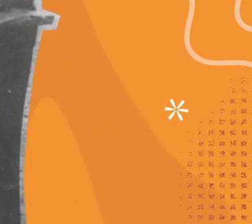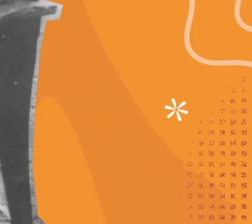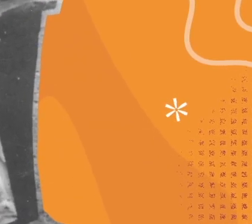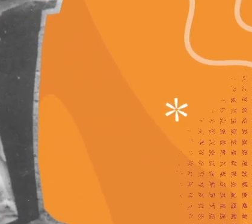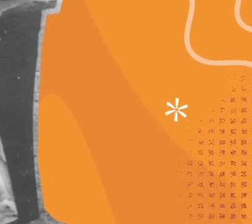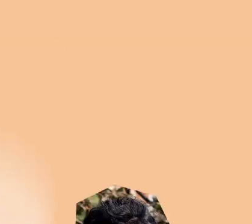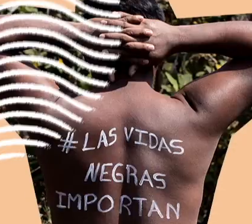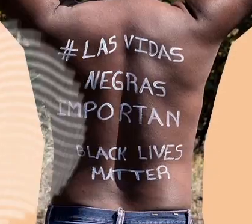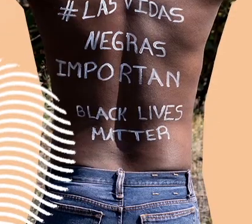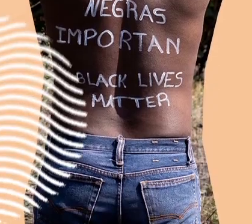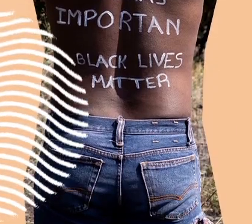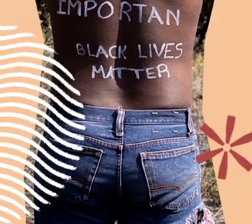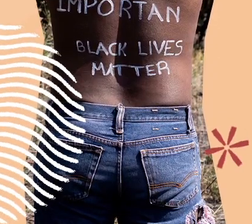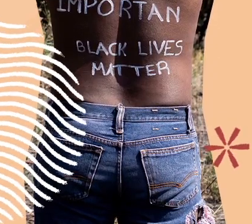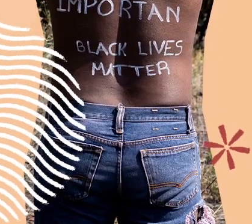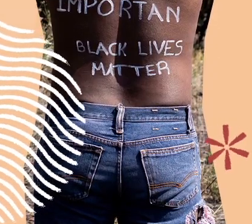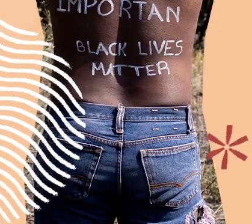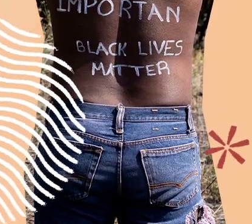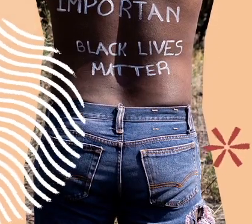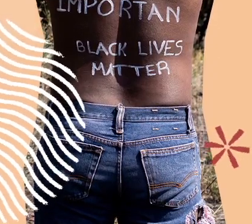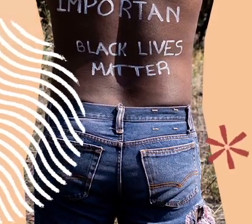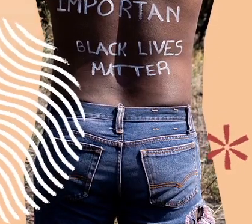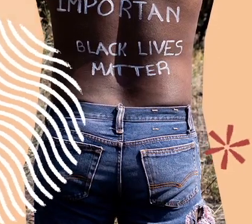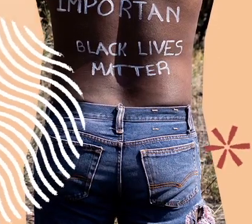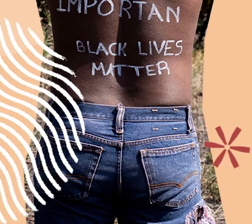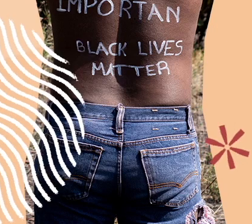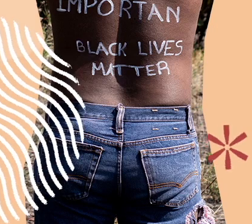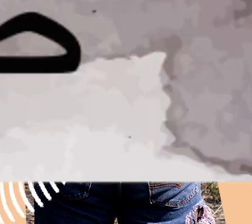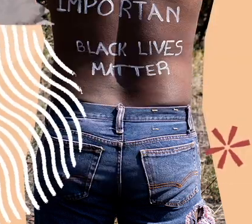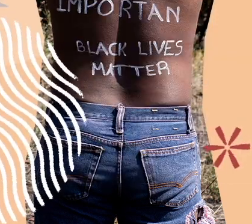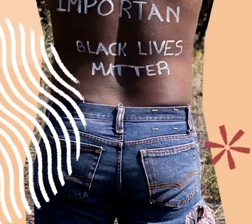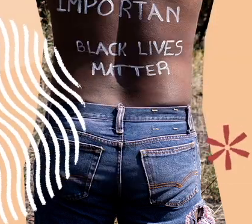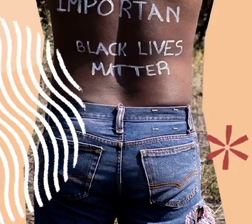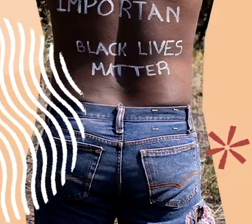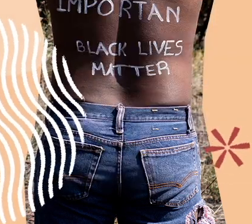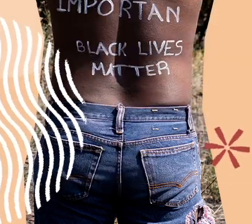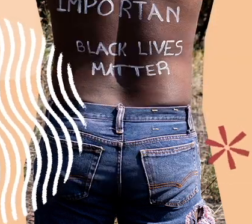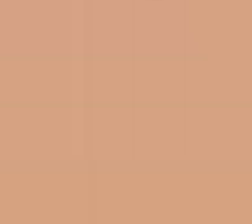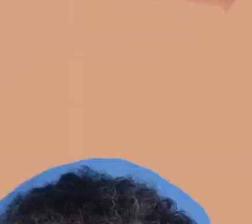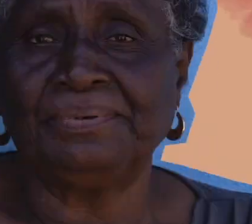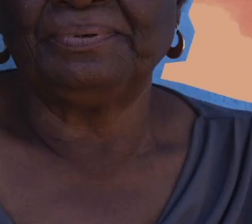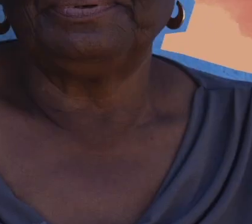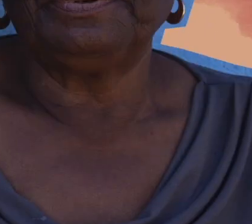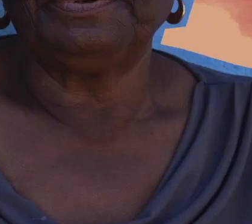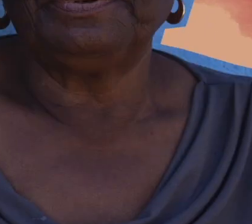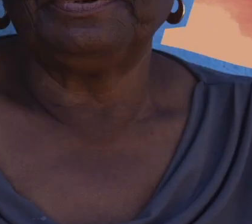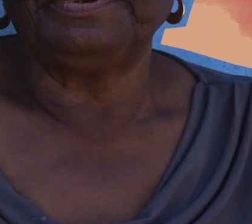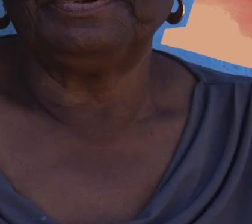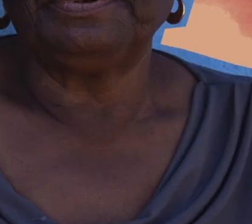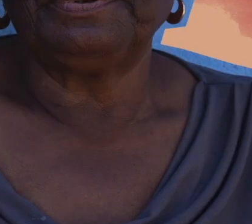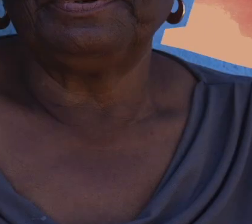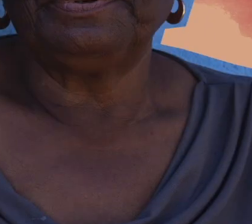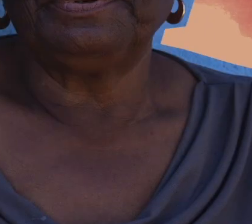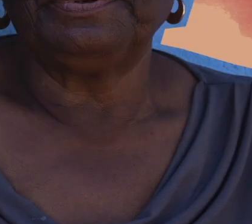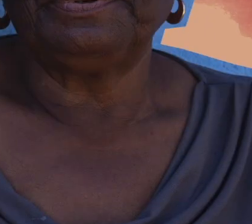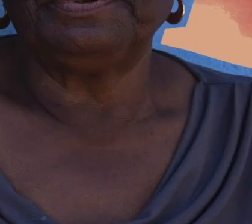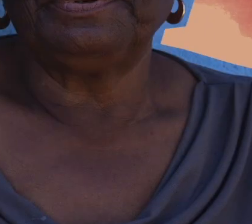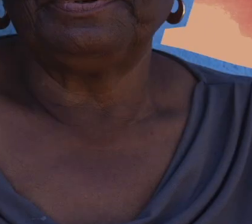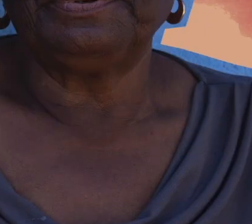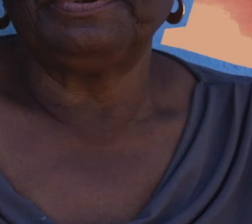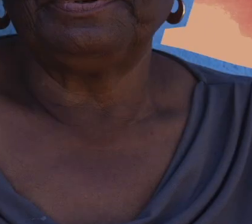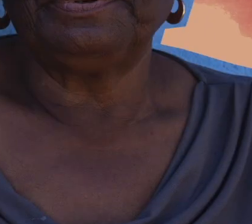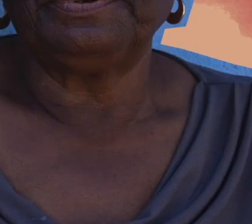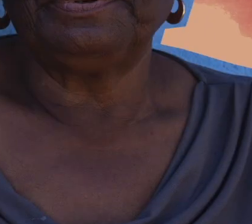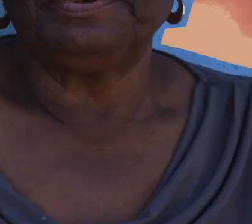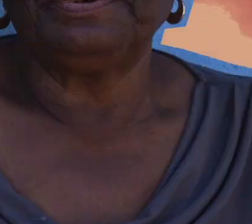gen, regálame todas las historias, a terminar mi canción,